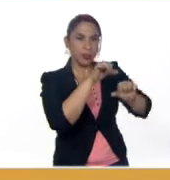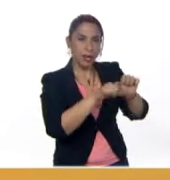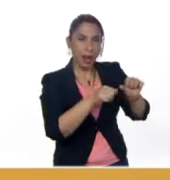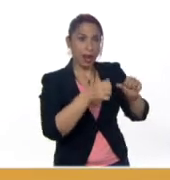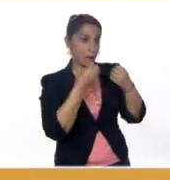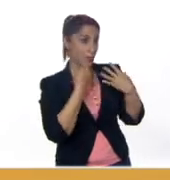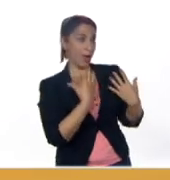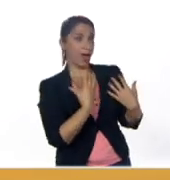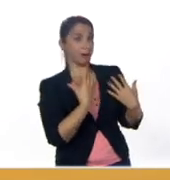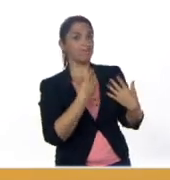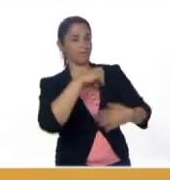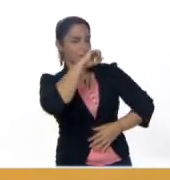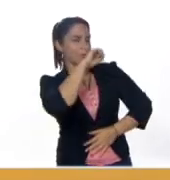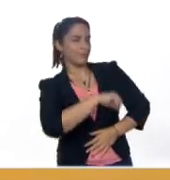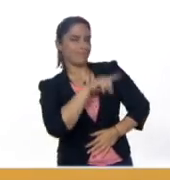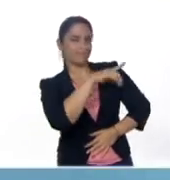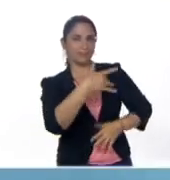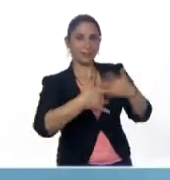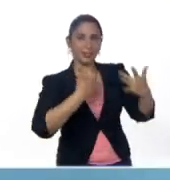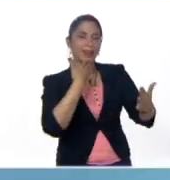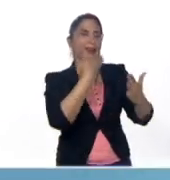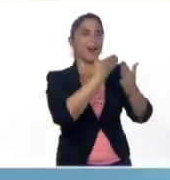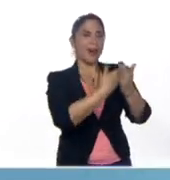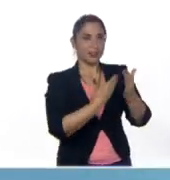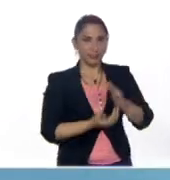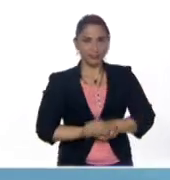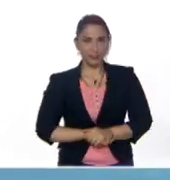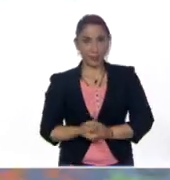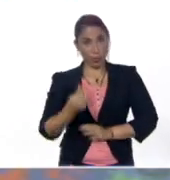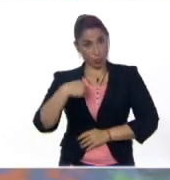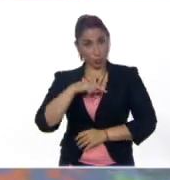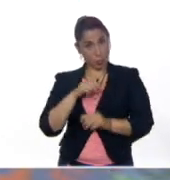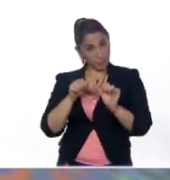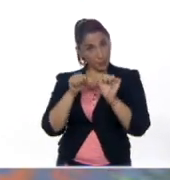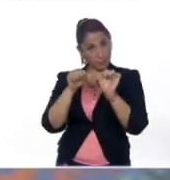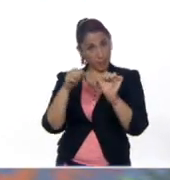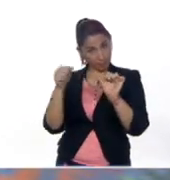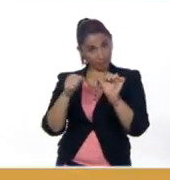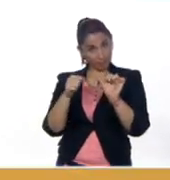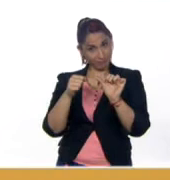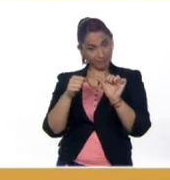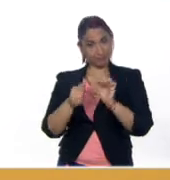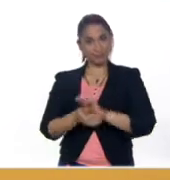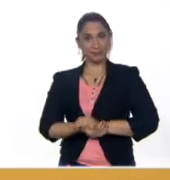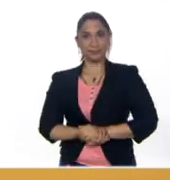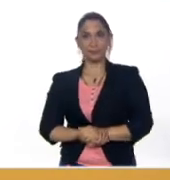bueno, espero que te haya gustado esta actividad. Gracias, Franklin. Para nosotros continuar, ¿sí? Vale.